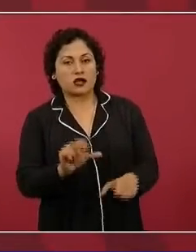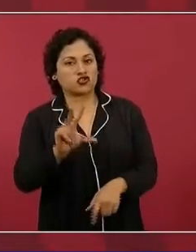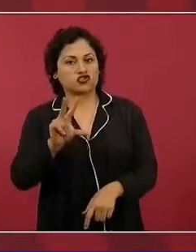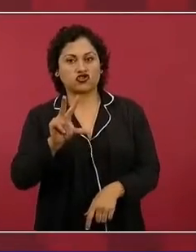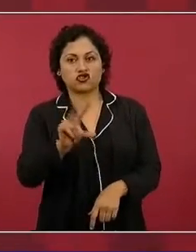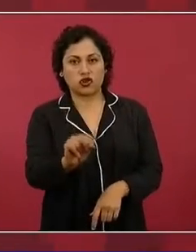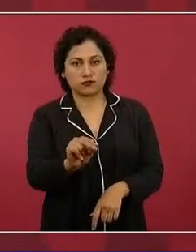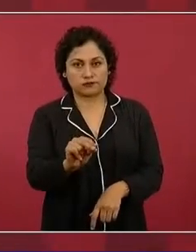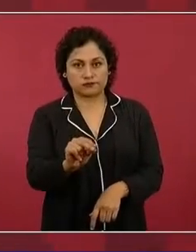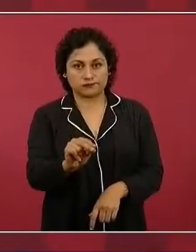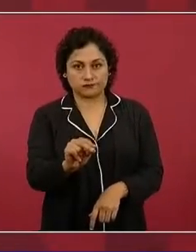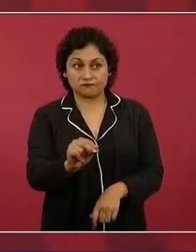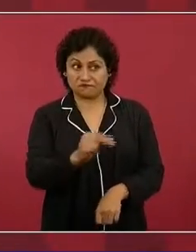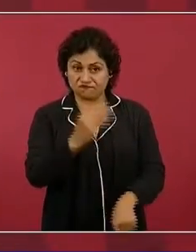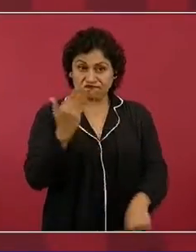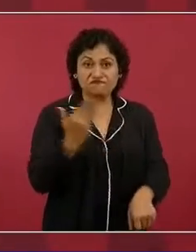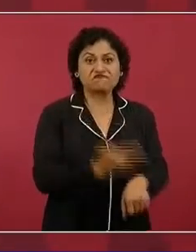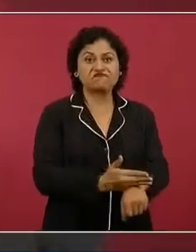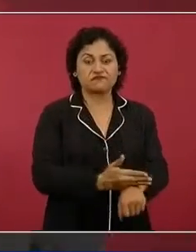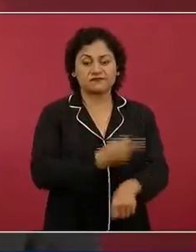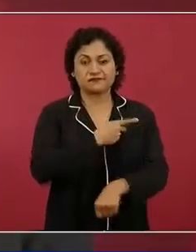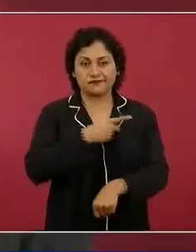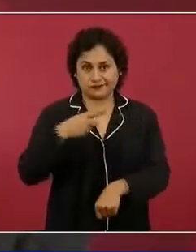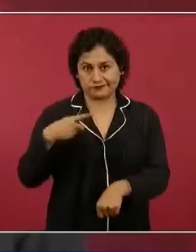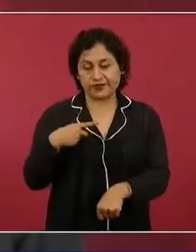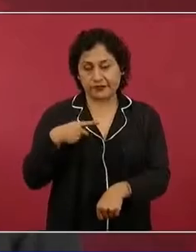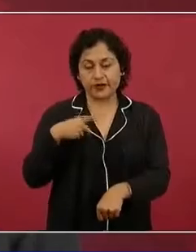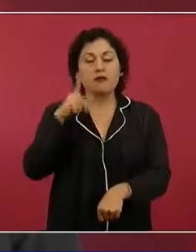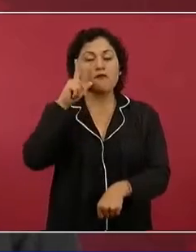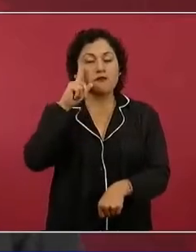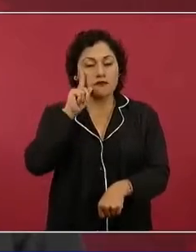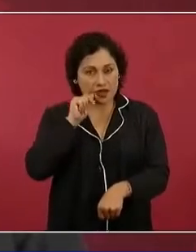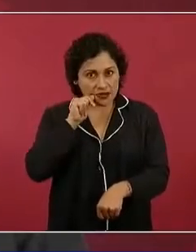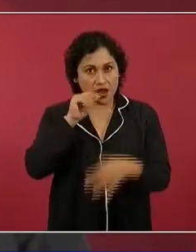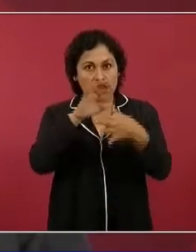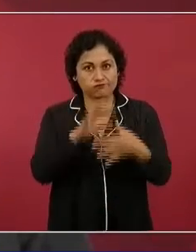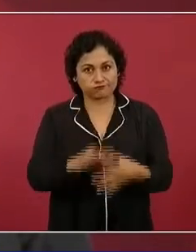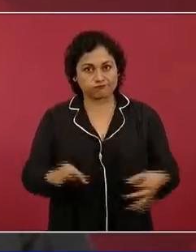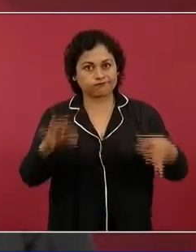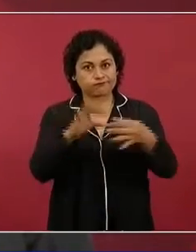Y mañana vamos a profundizar sobre estos temas. Además,